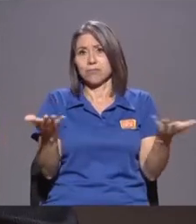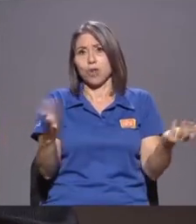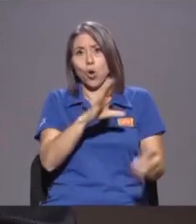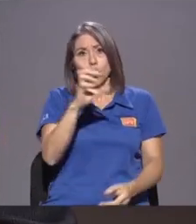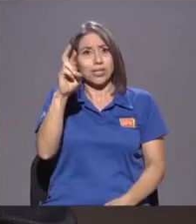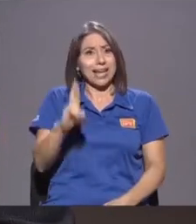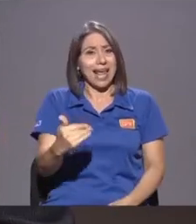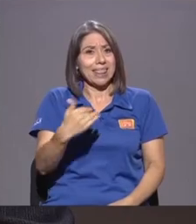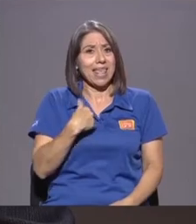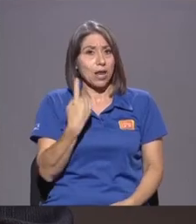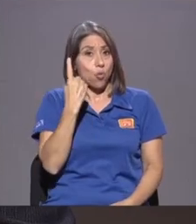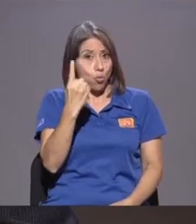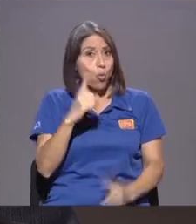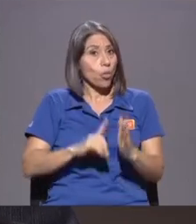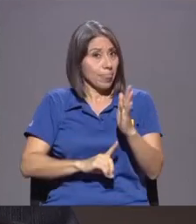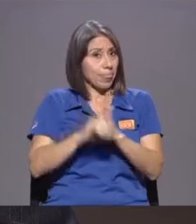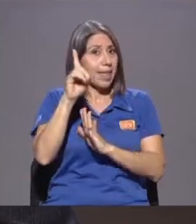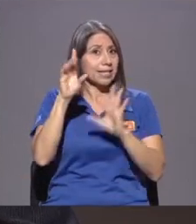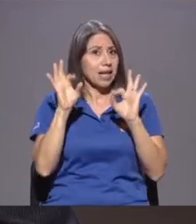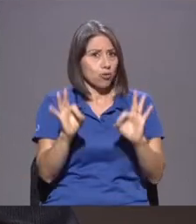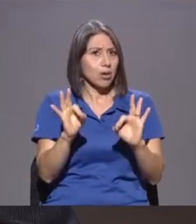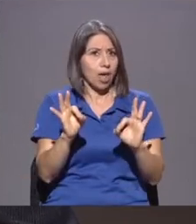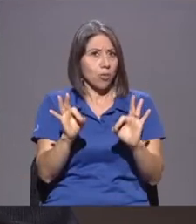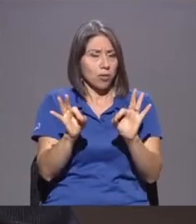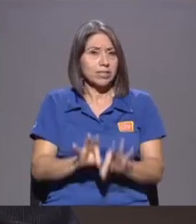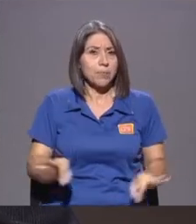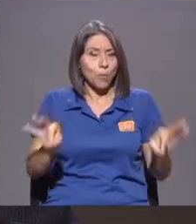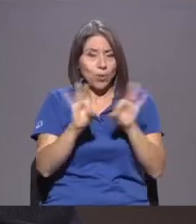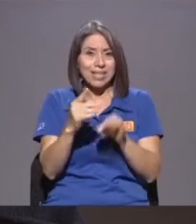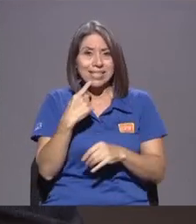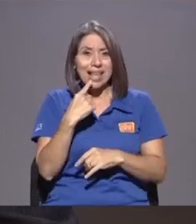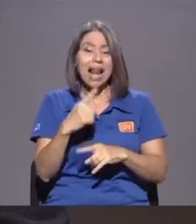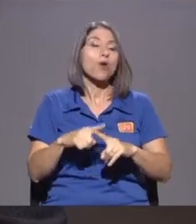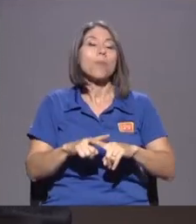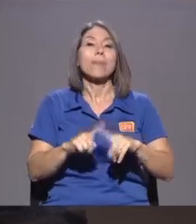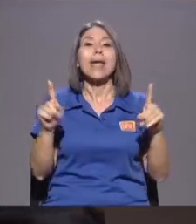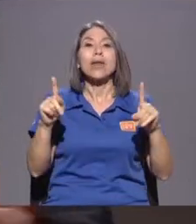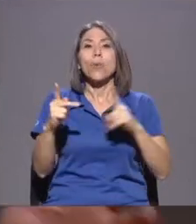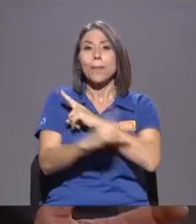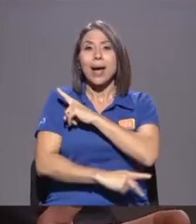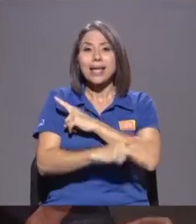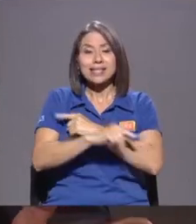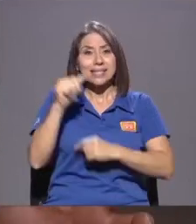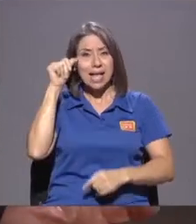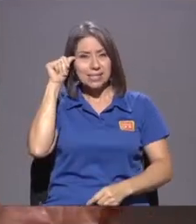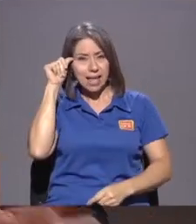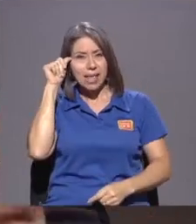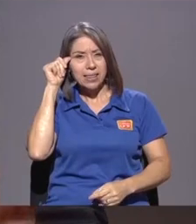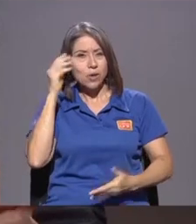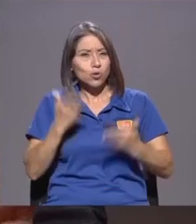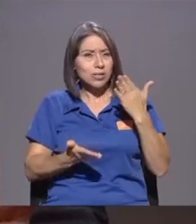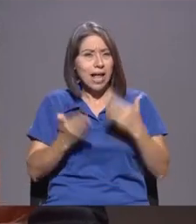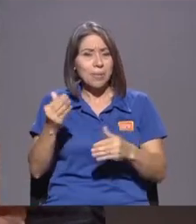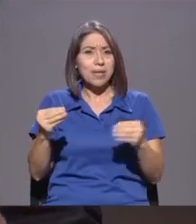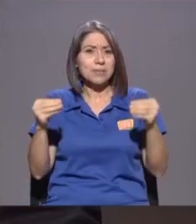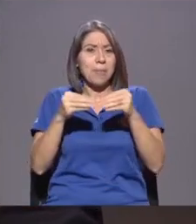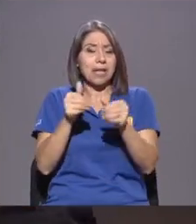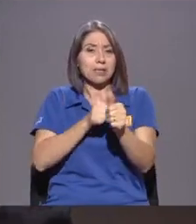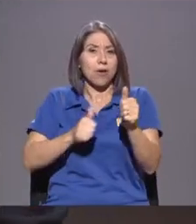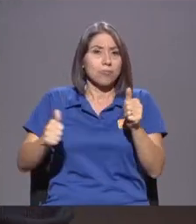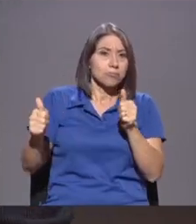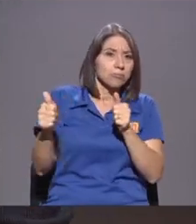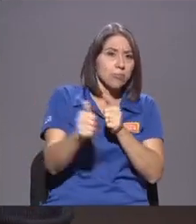Desarrollado Y Es Importante Señalarlo Pero Están Los Países Asiáticos Tal vez Llevan La Delantera En Este Tema